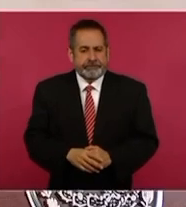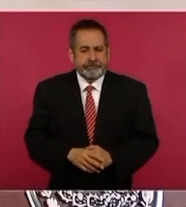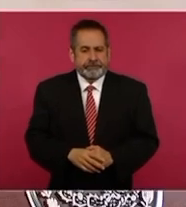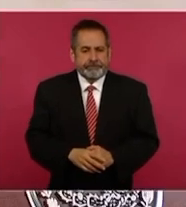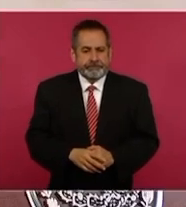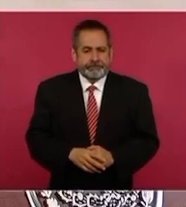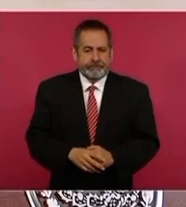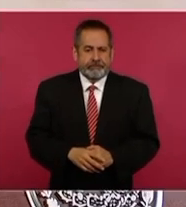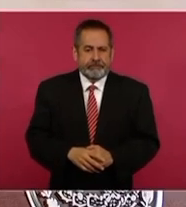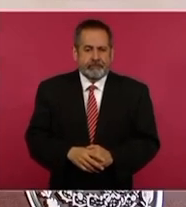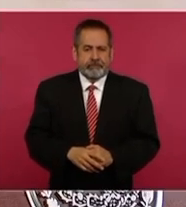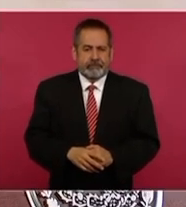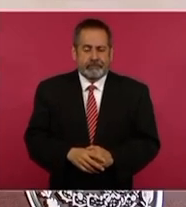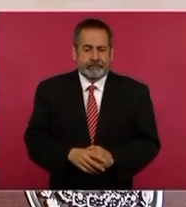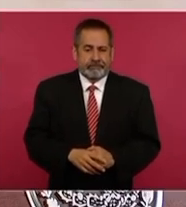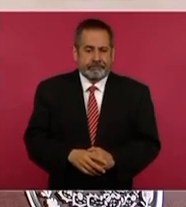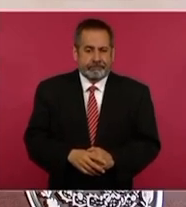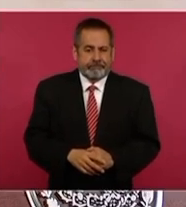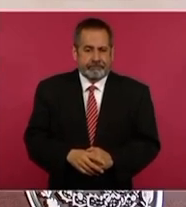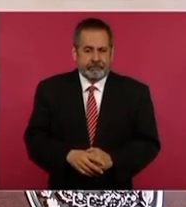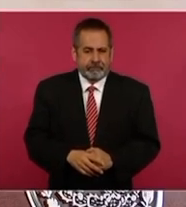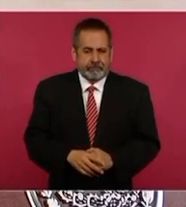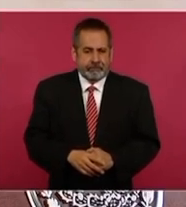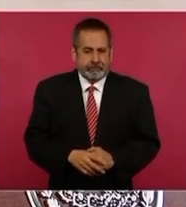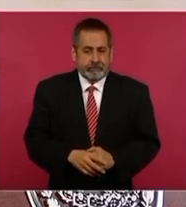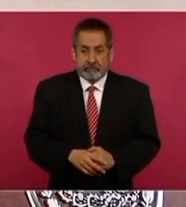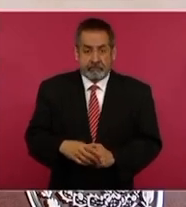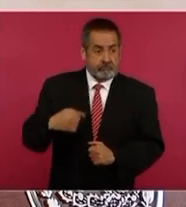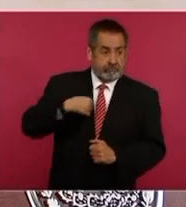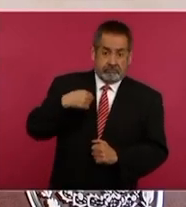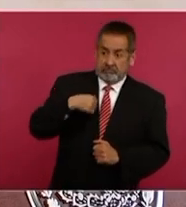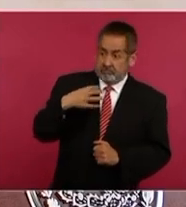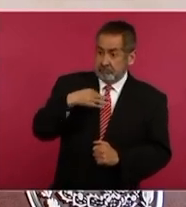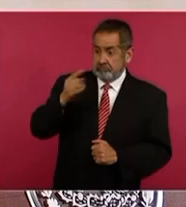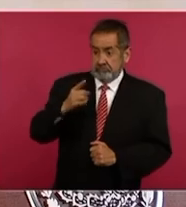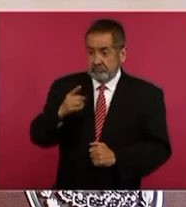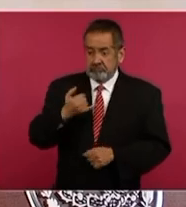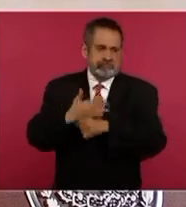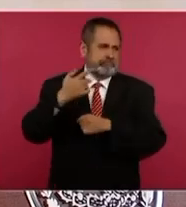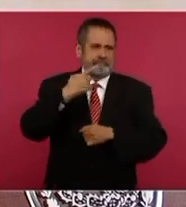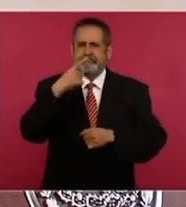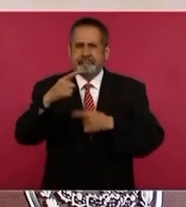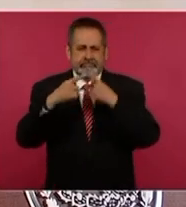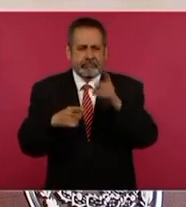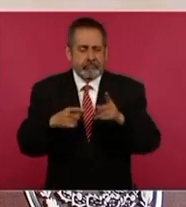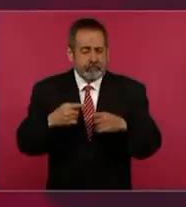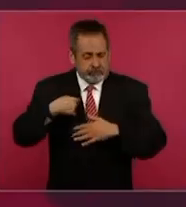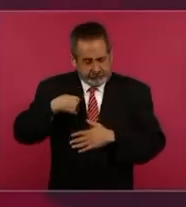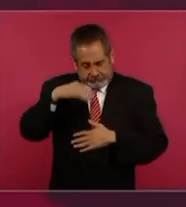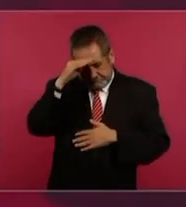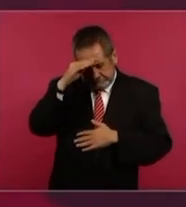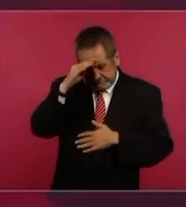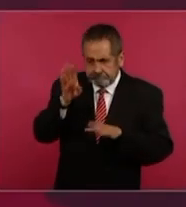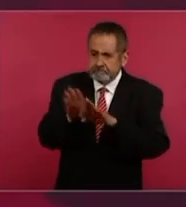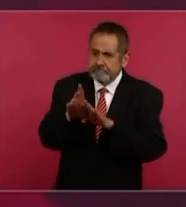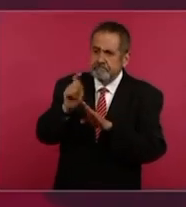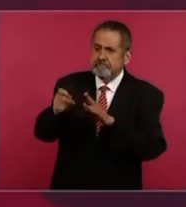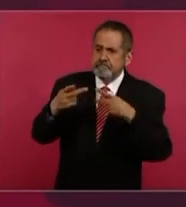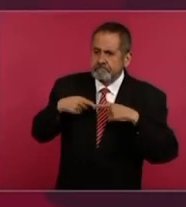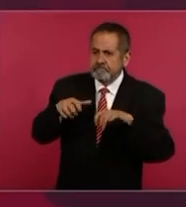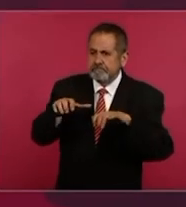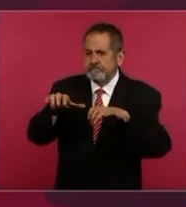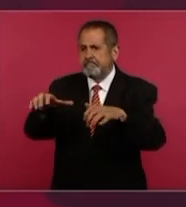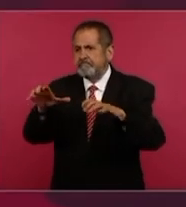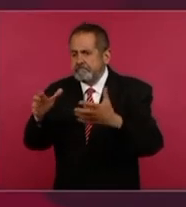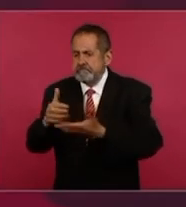me inconformo. Pero no están pensando en el pueblo, no están